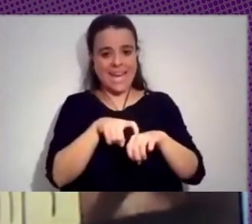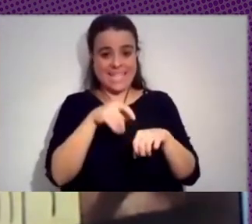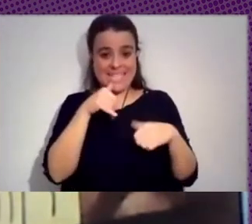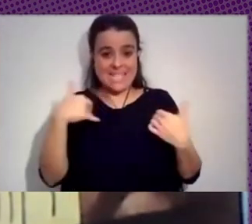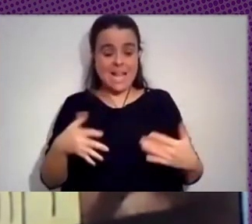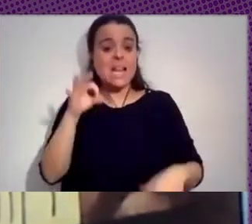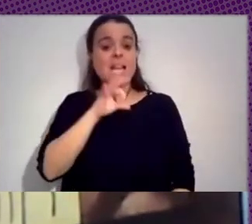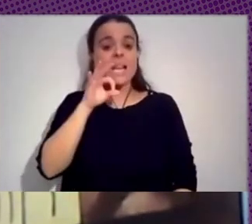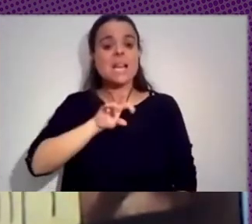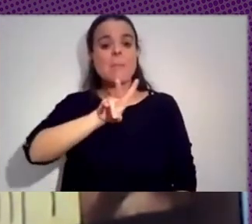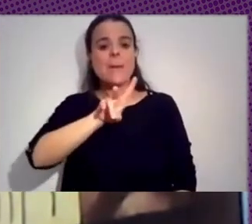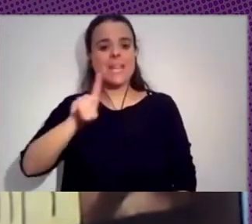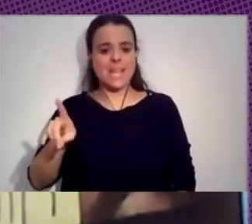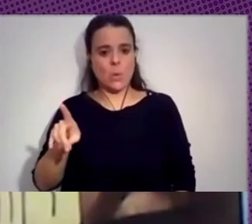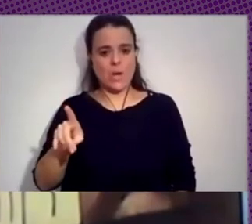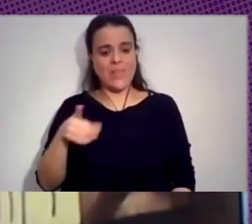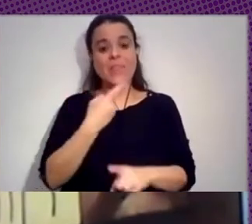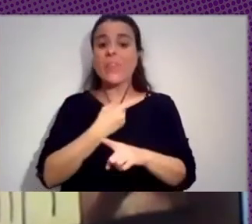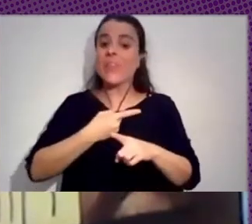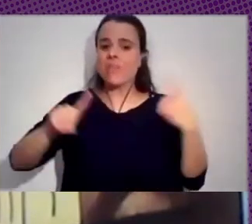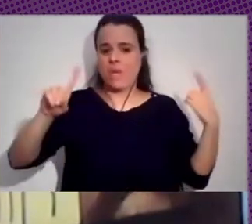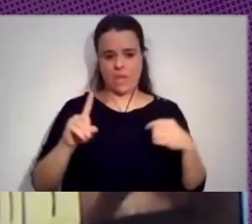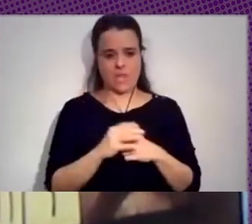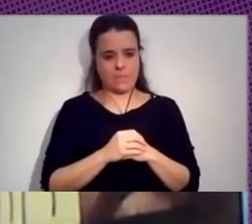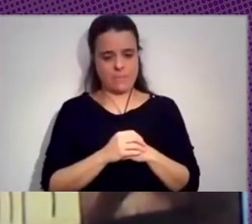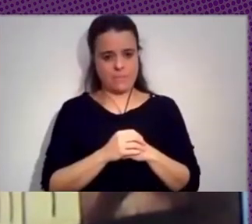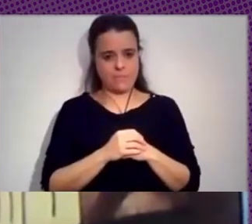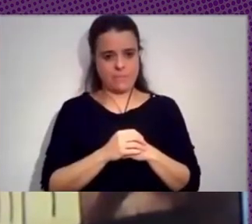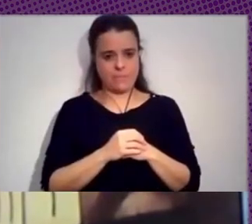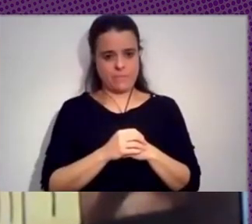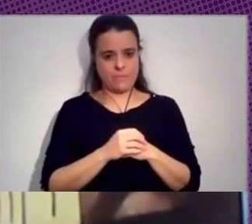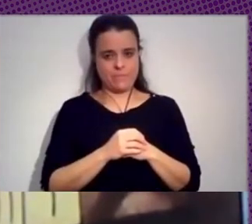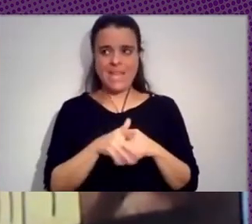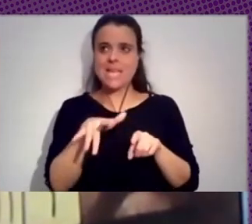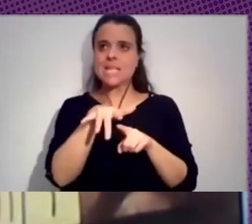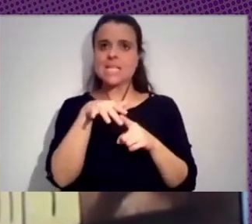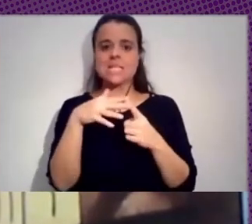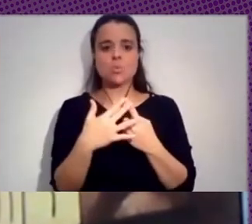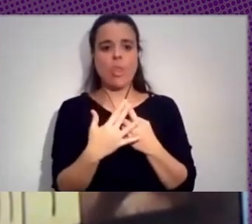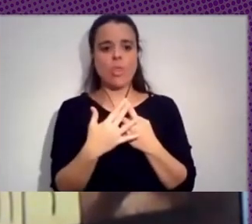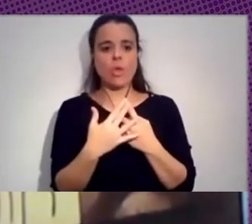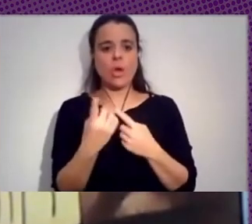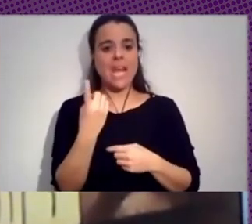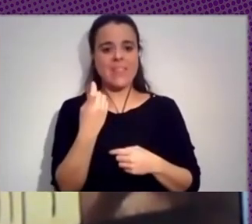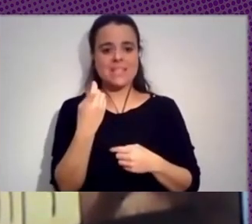XXI que marcan un diferencial, que nos ponen en una situación que requiere nuestra urgente atención. Y